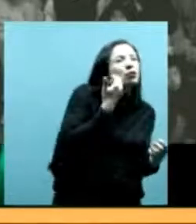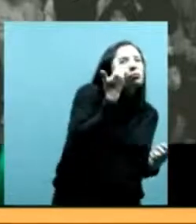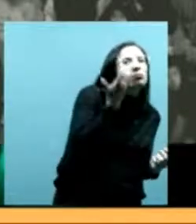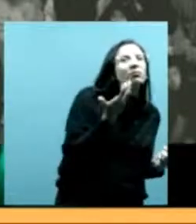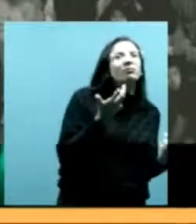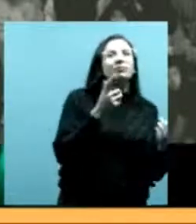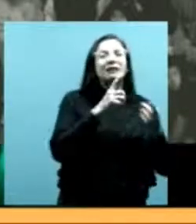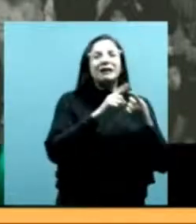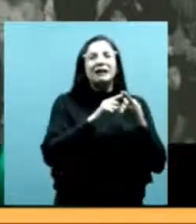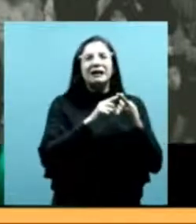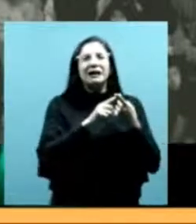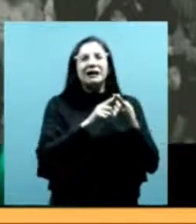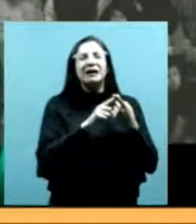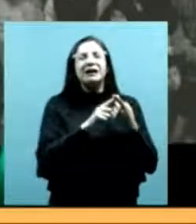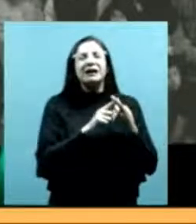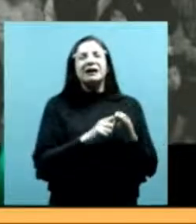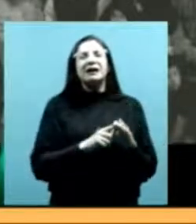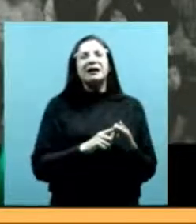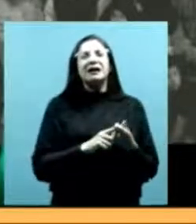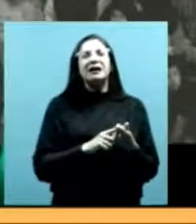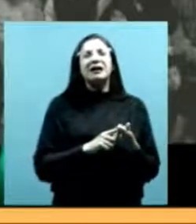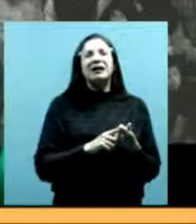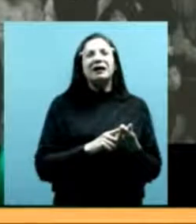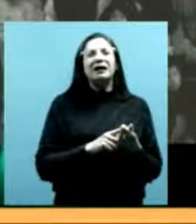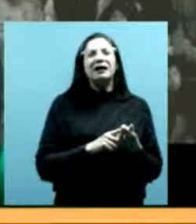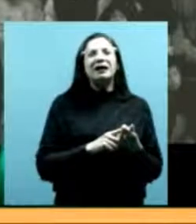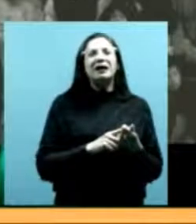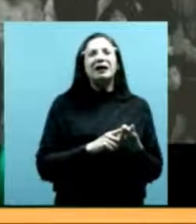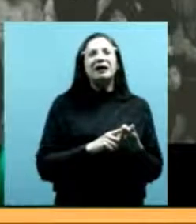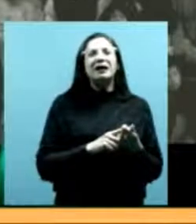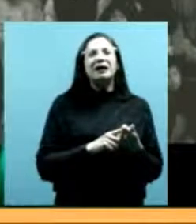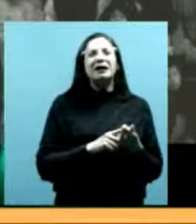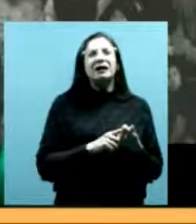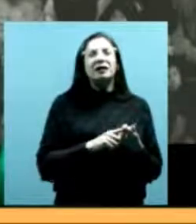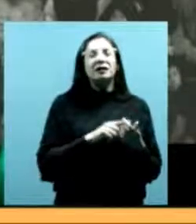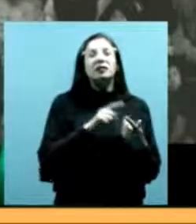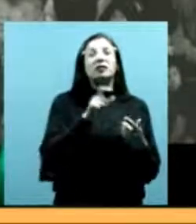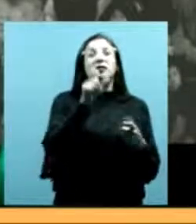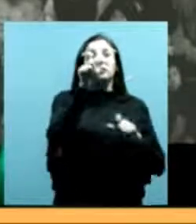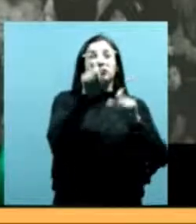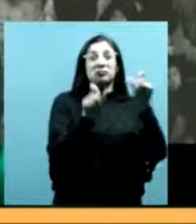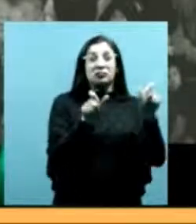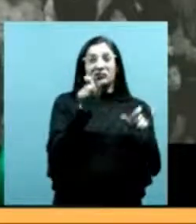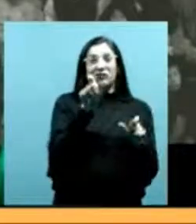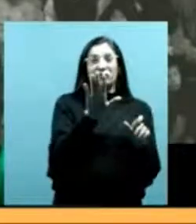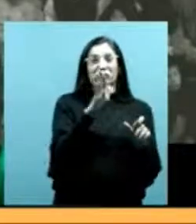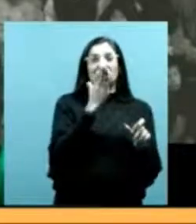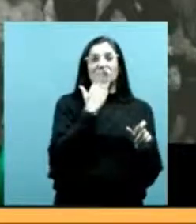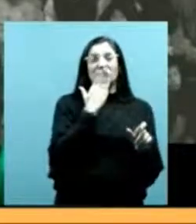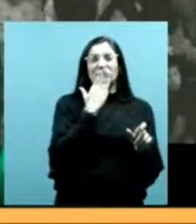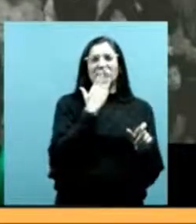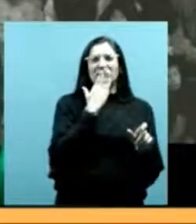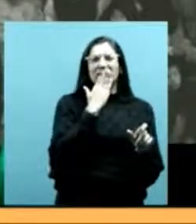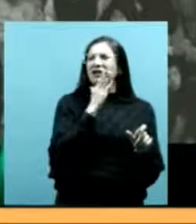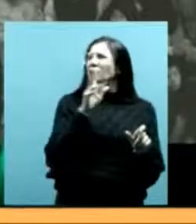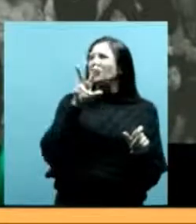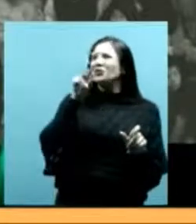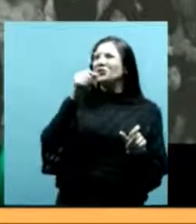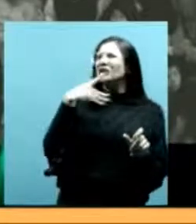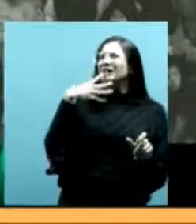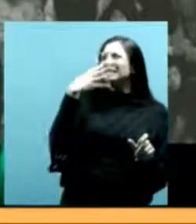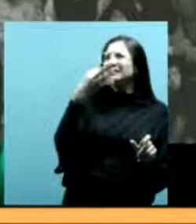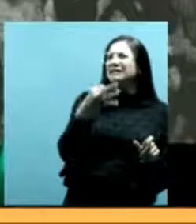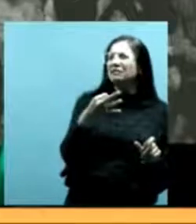vivían en la zona rural la cuestión tenía que ver con lo que dijo uno de ellos el señor pichiniano no me cierra no les